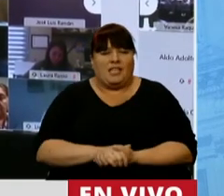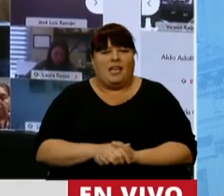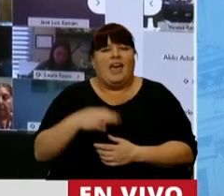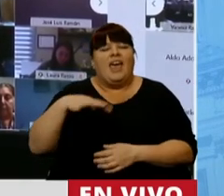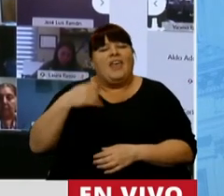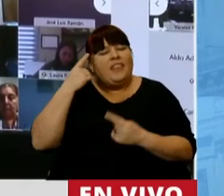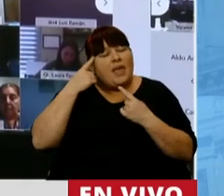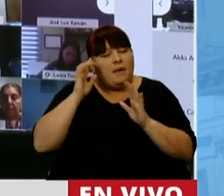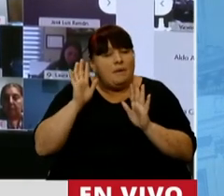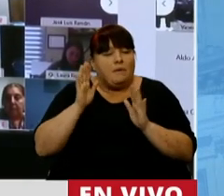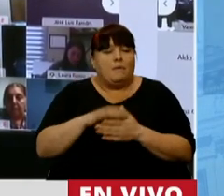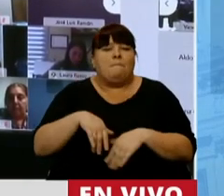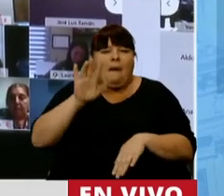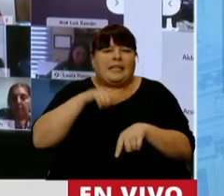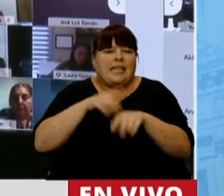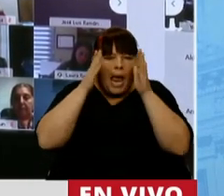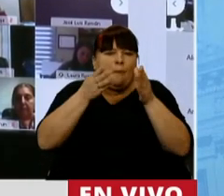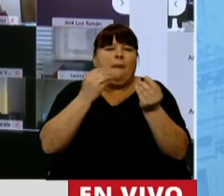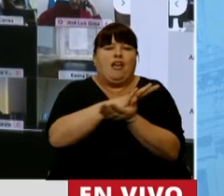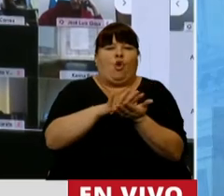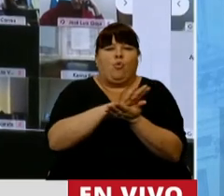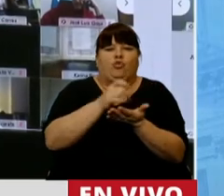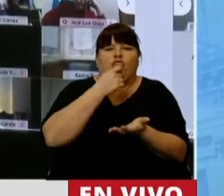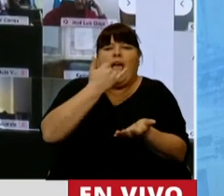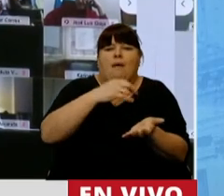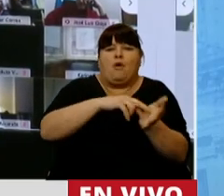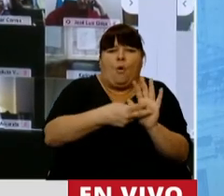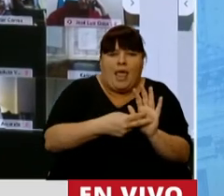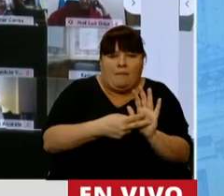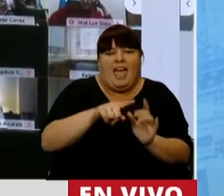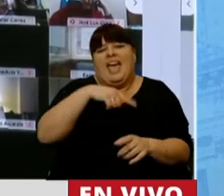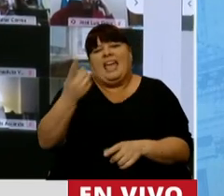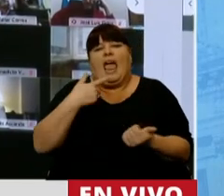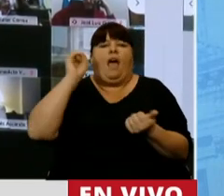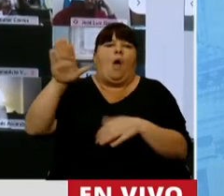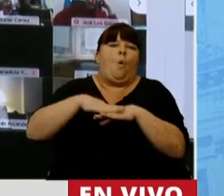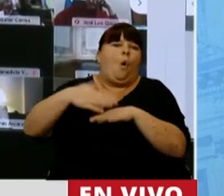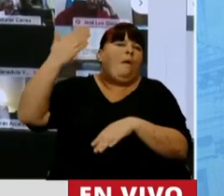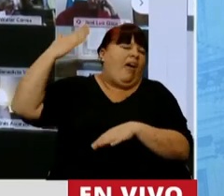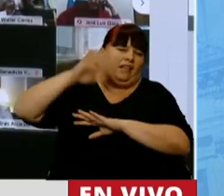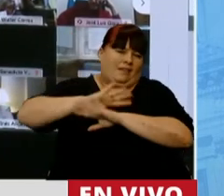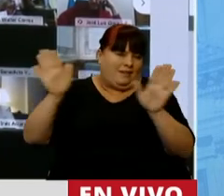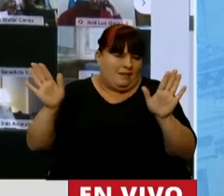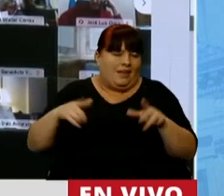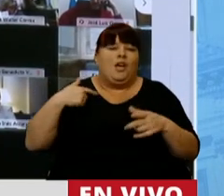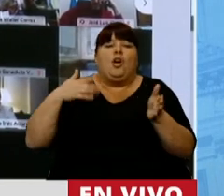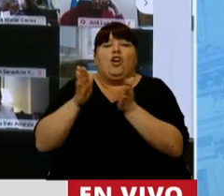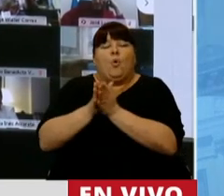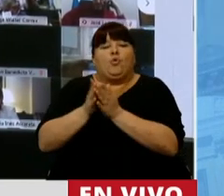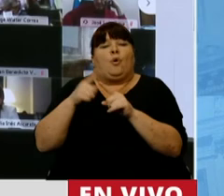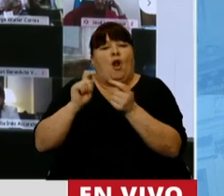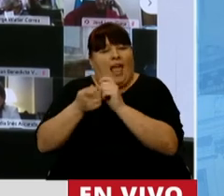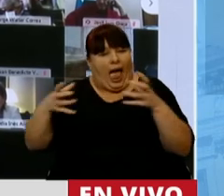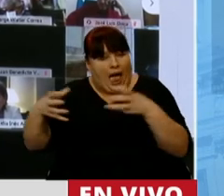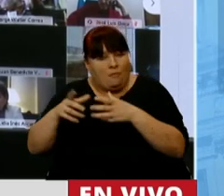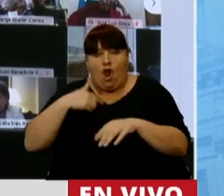hay que dedicar más tiempo a resolver los problemas que a echar culpa sobre el pasado. Y desde Juntos por el Cambio,